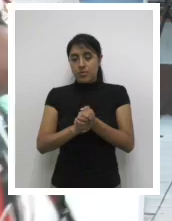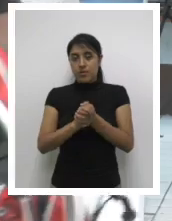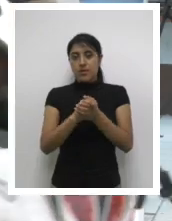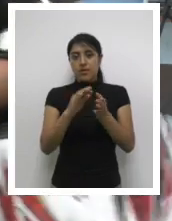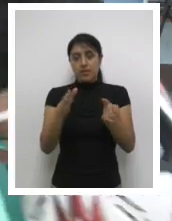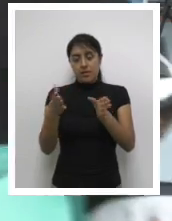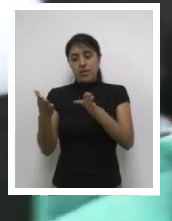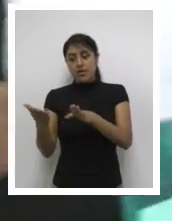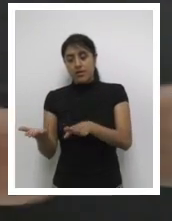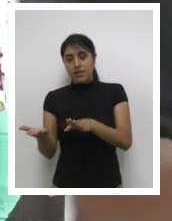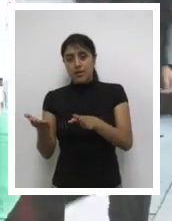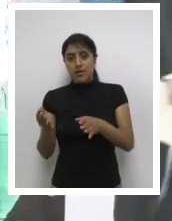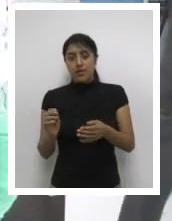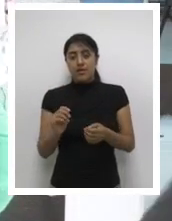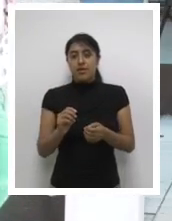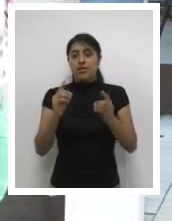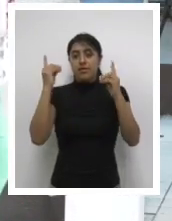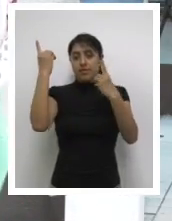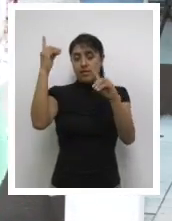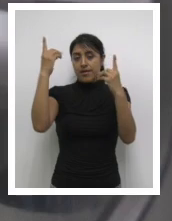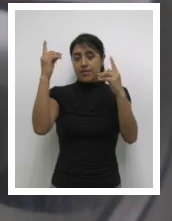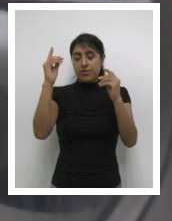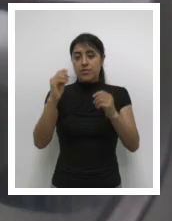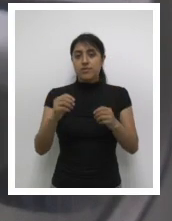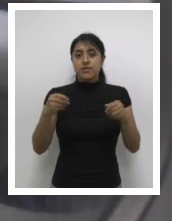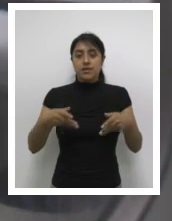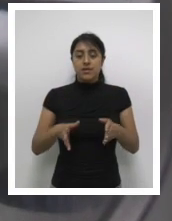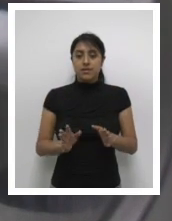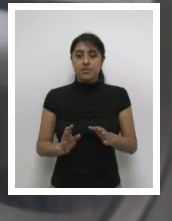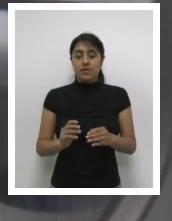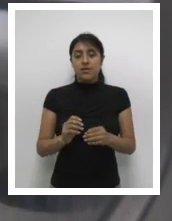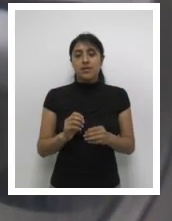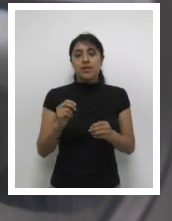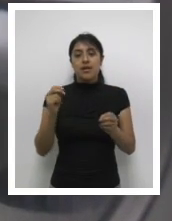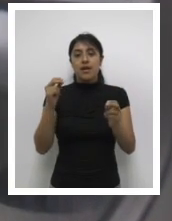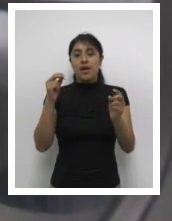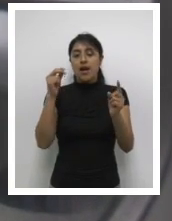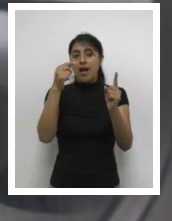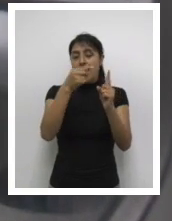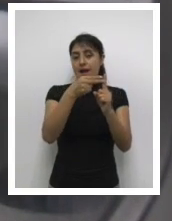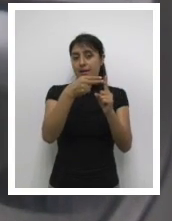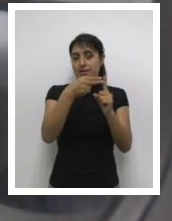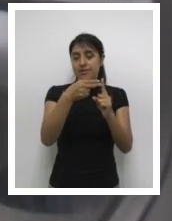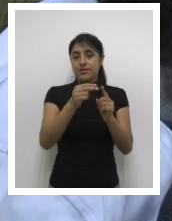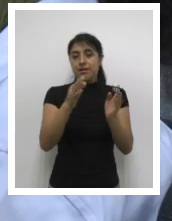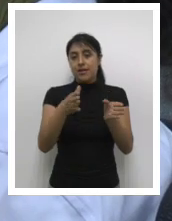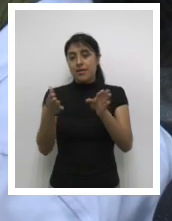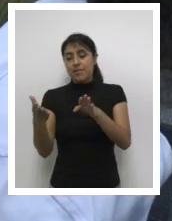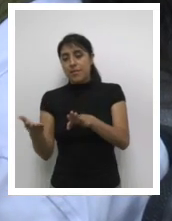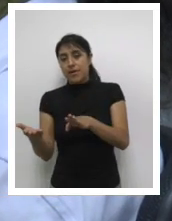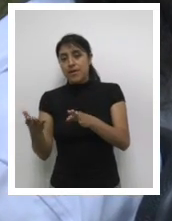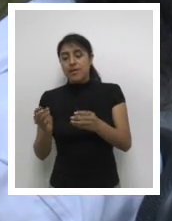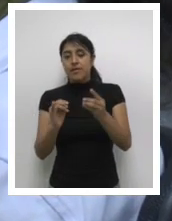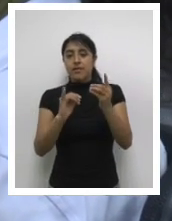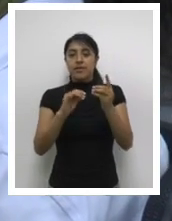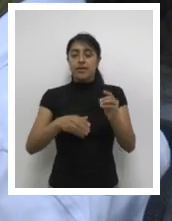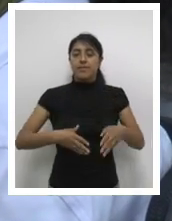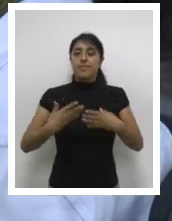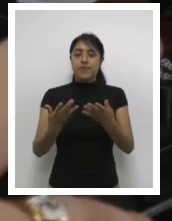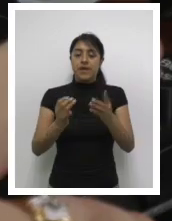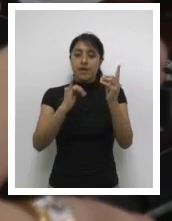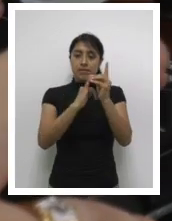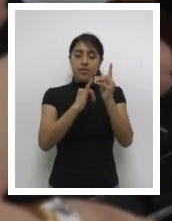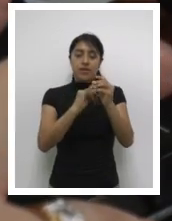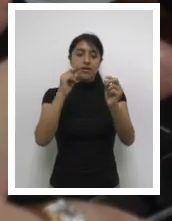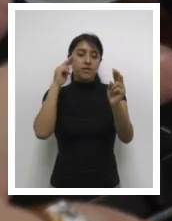civil, capacidad civil y demás datos de identificación desde su nacimiento hasta la muerte, así como la emisión del documento personal de